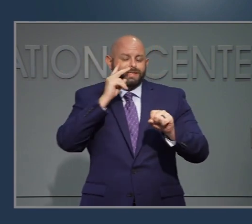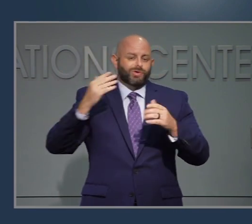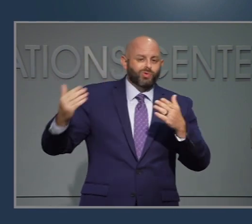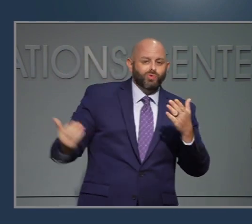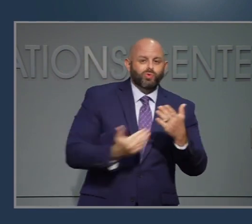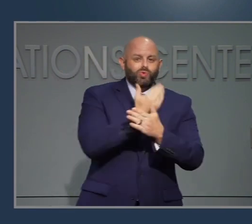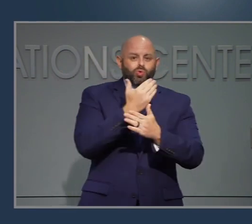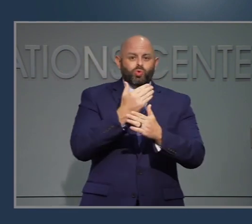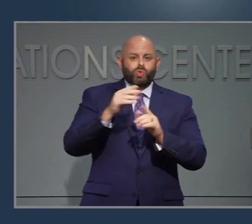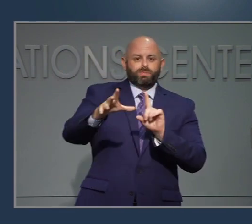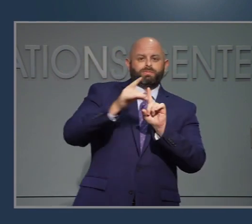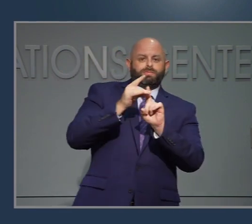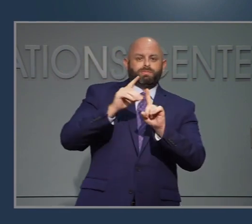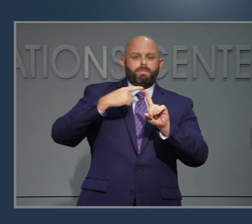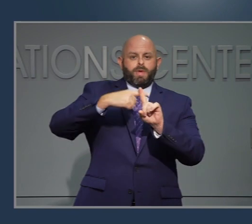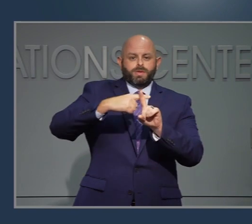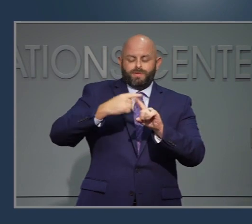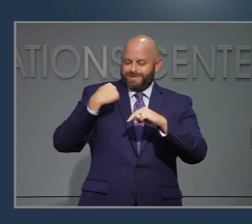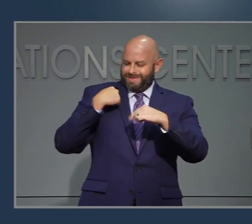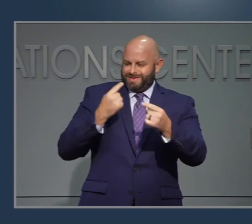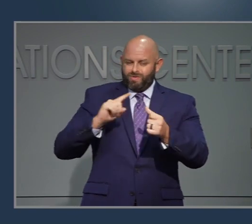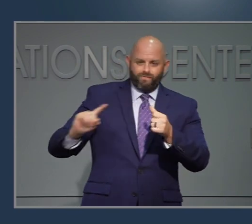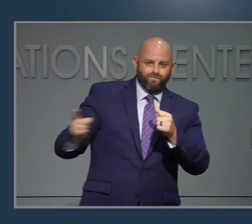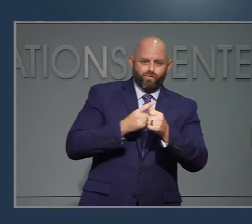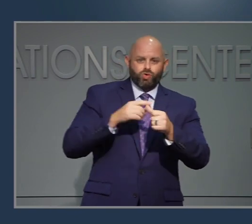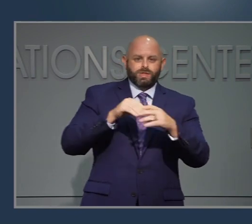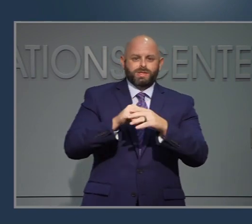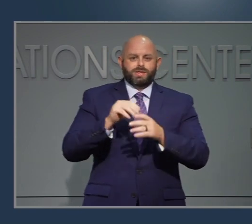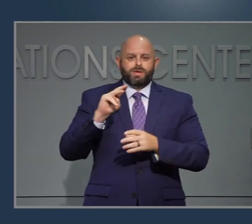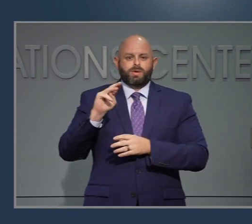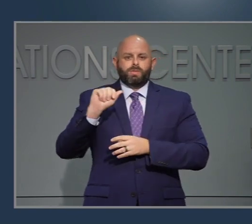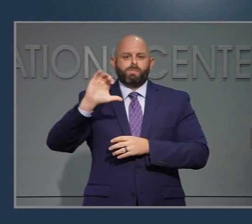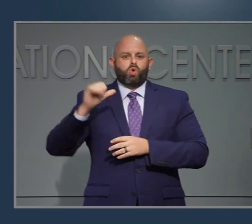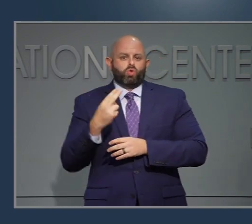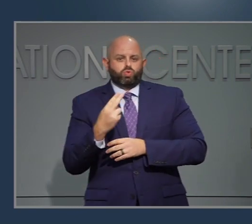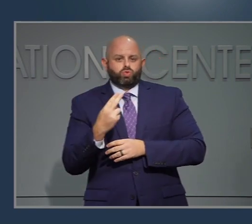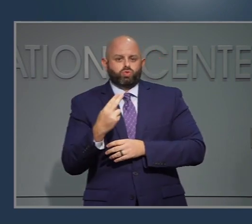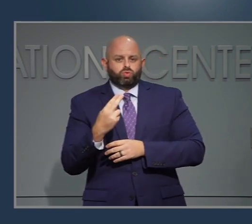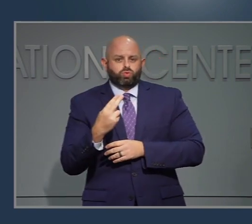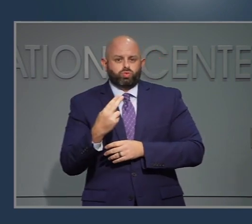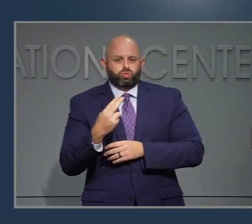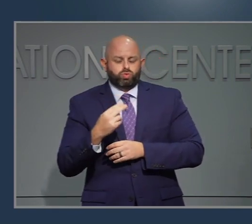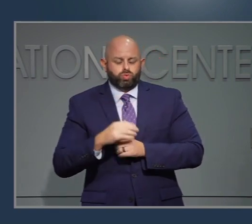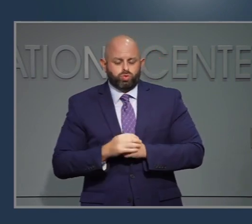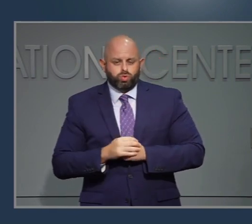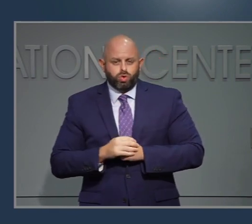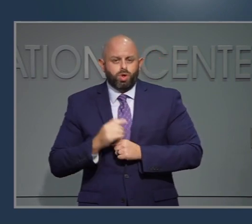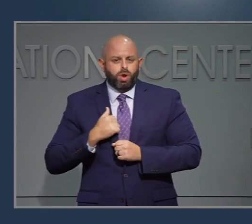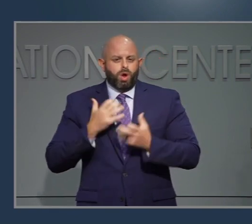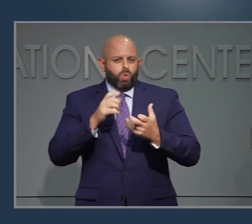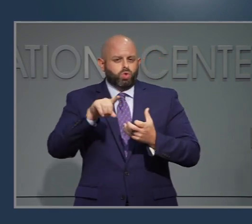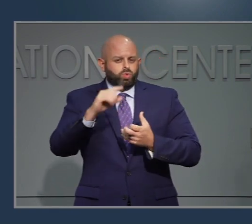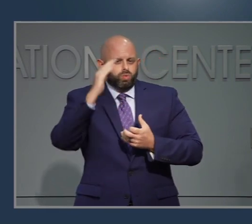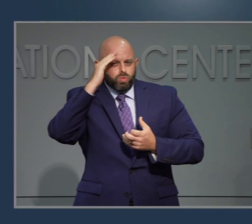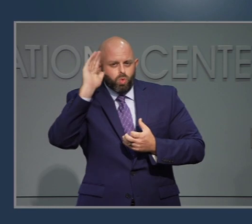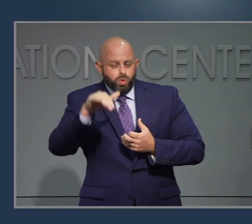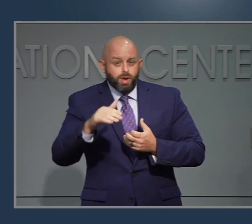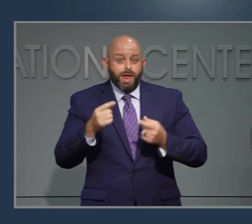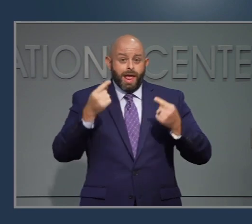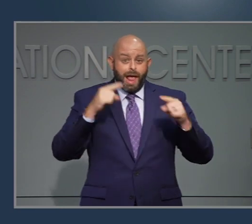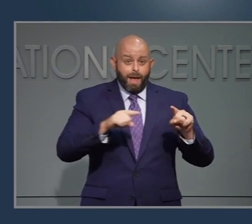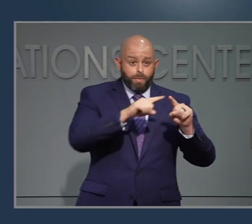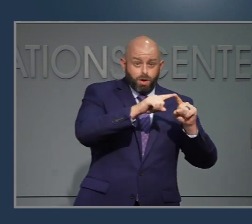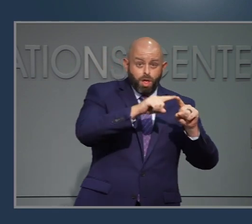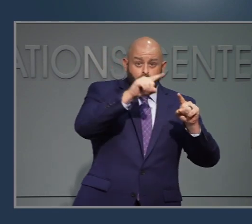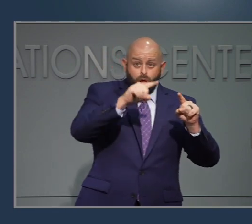a diario, desde que tuvimos el primer caso en marzo. Quiero hacer una pausa y recordarle a todos que cuando vean esta curva,